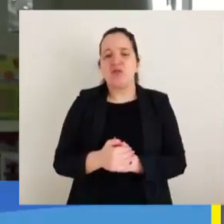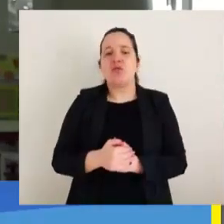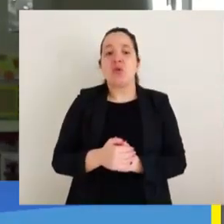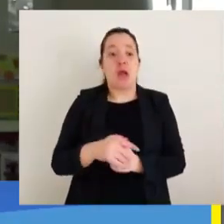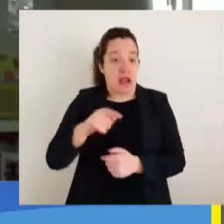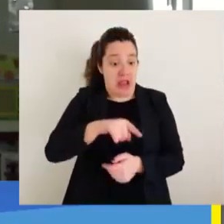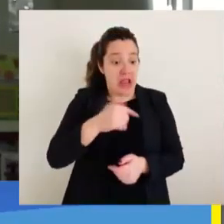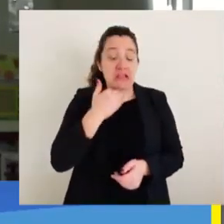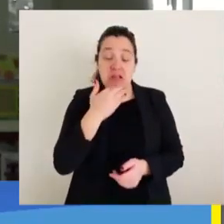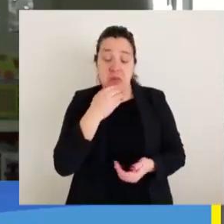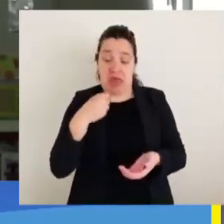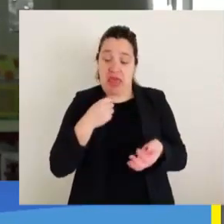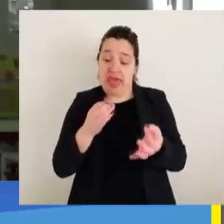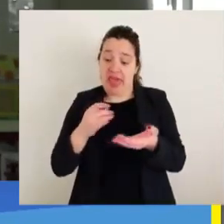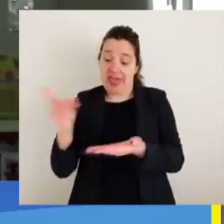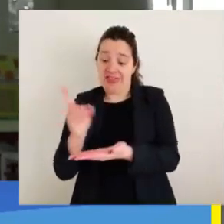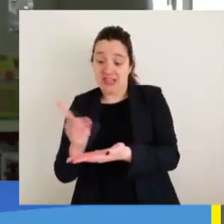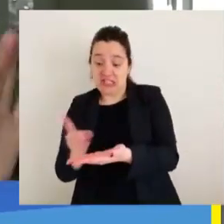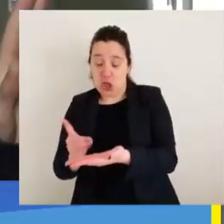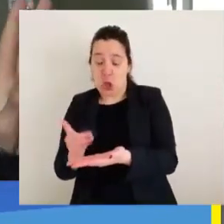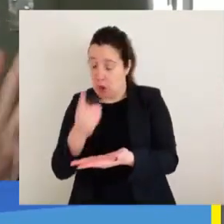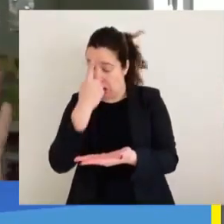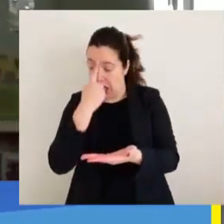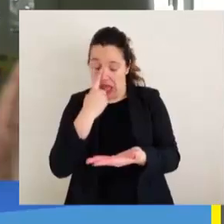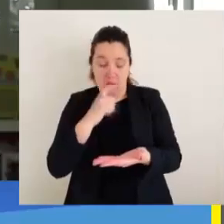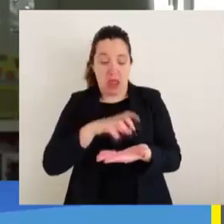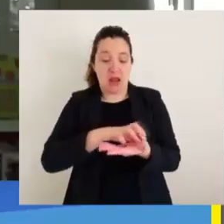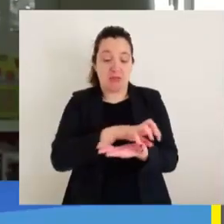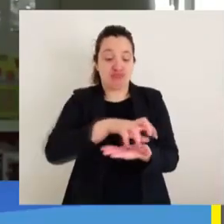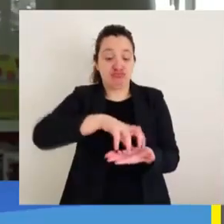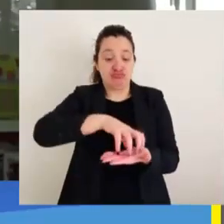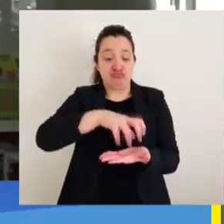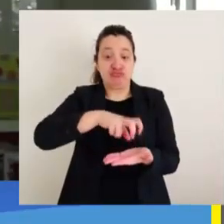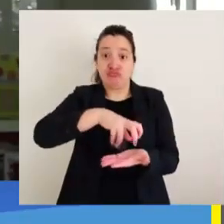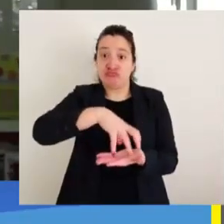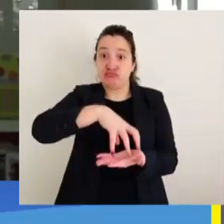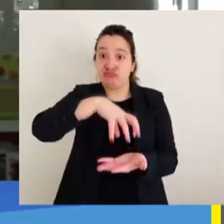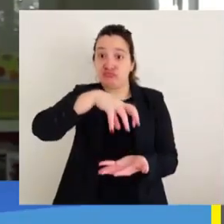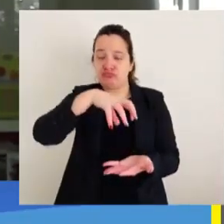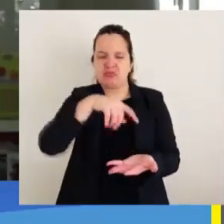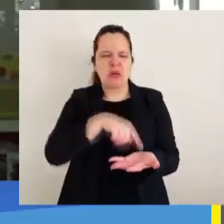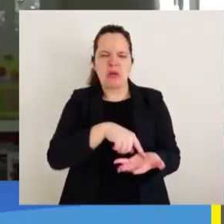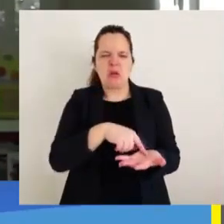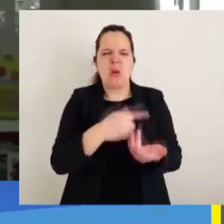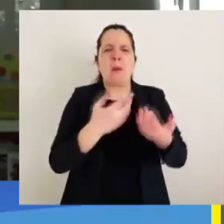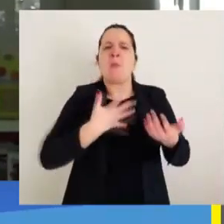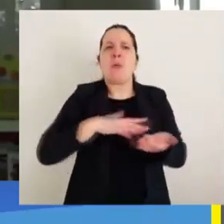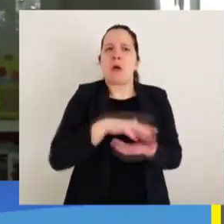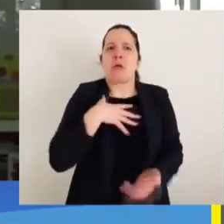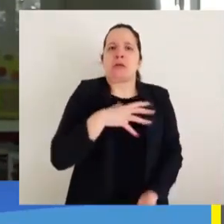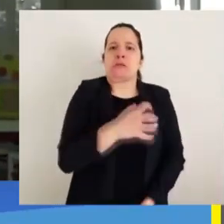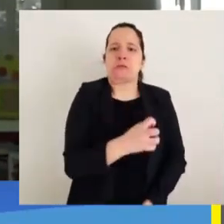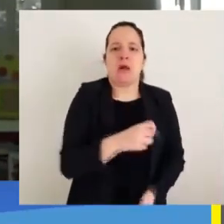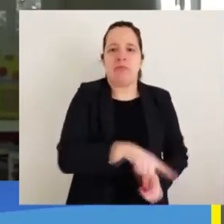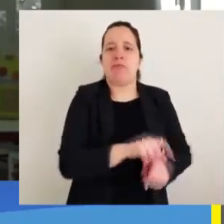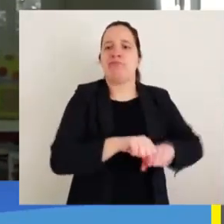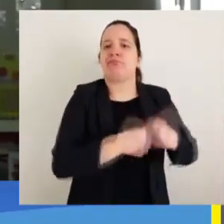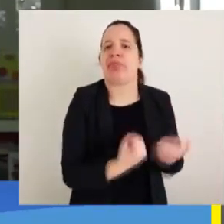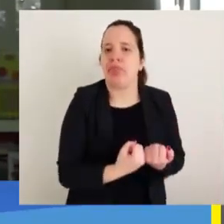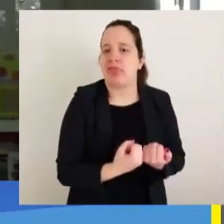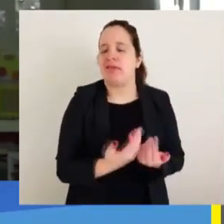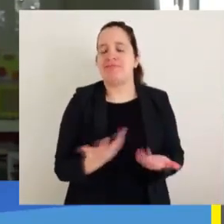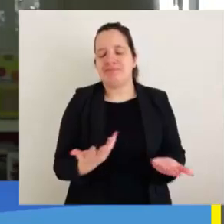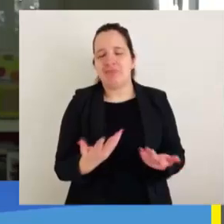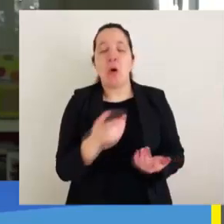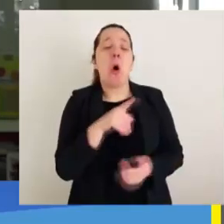hacer un diseño que es algo solamente una imagen o algo estético, que solamente no va a resistir cargas, por ejemplo, o que